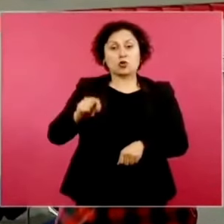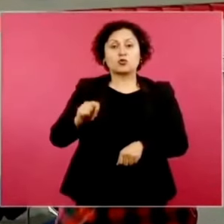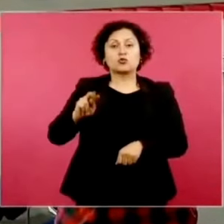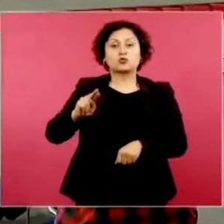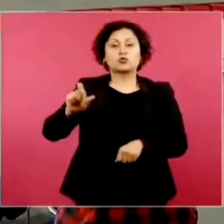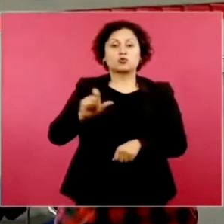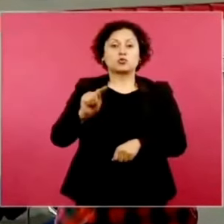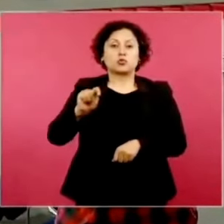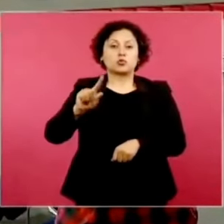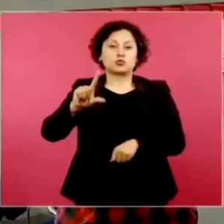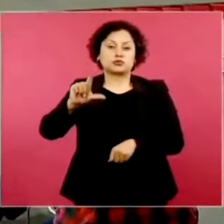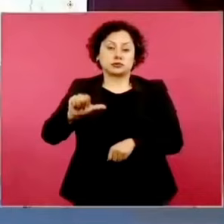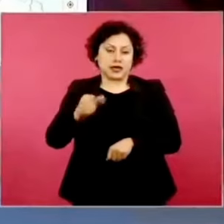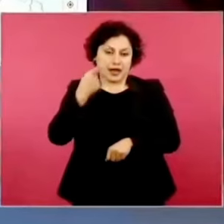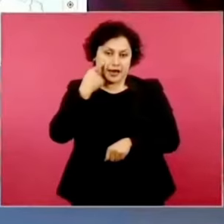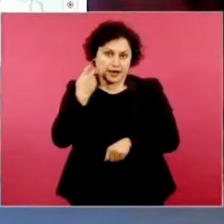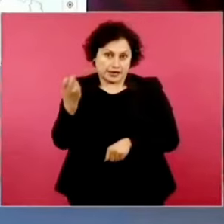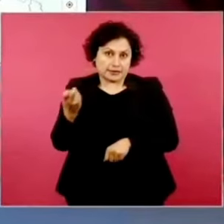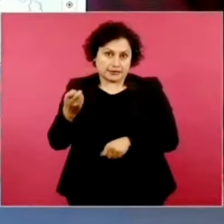o esto.